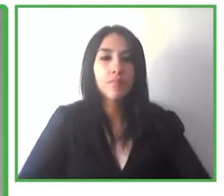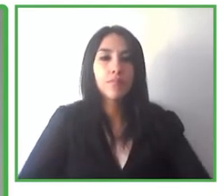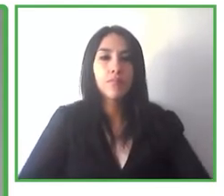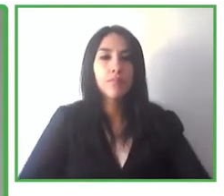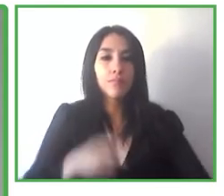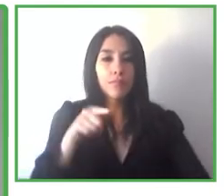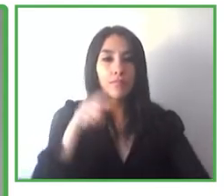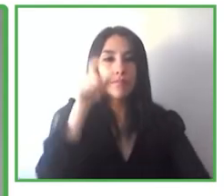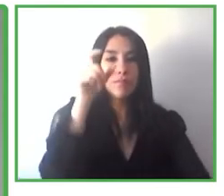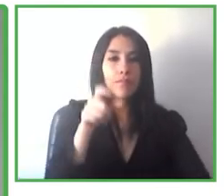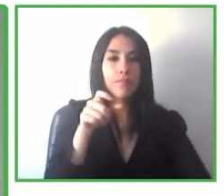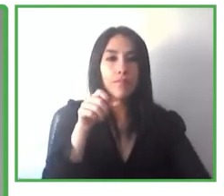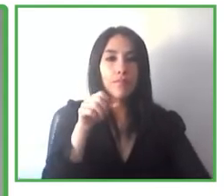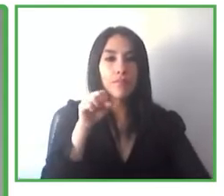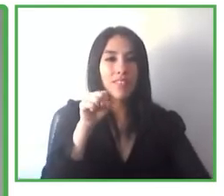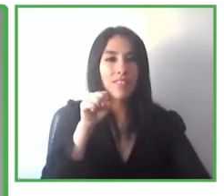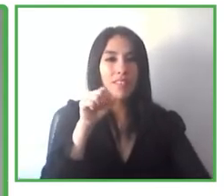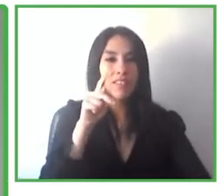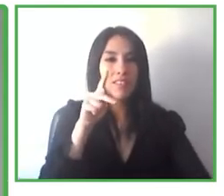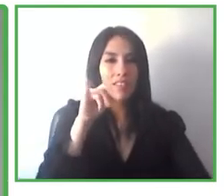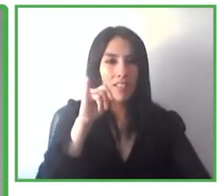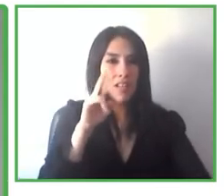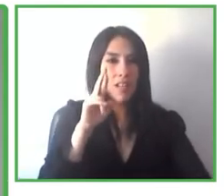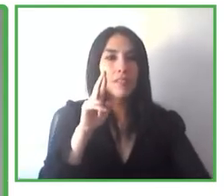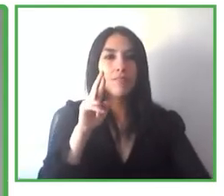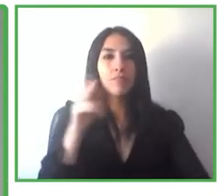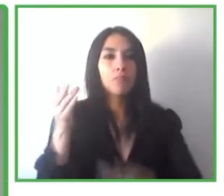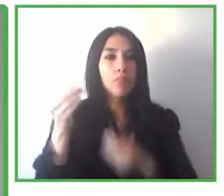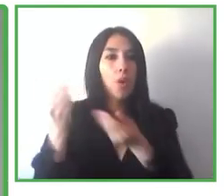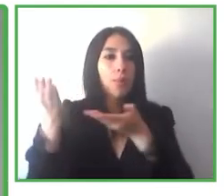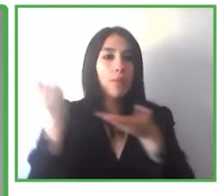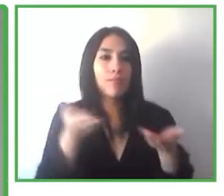favor con tu presentación y bienvenido a esta sesión.